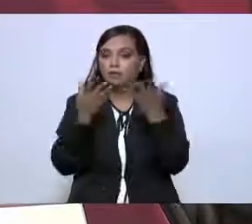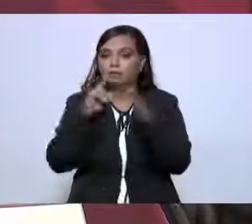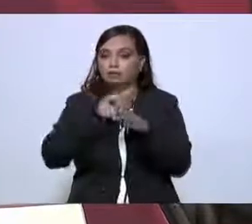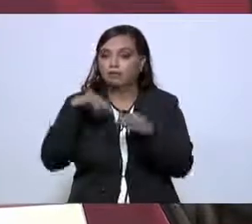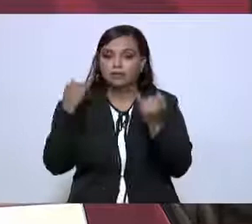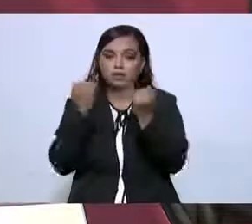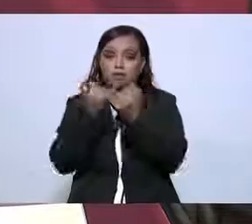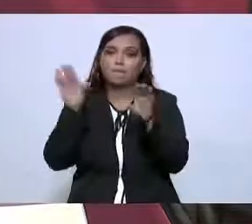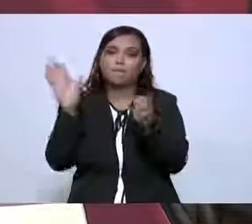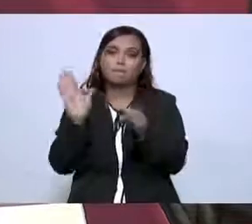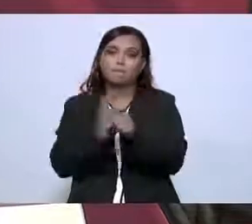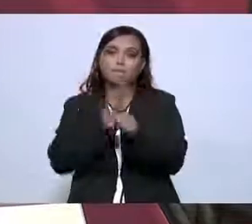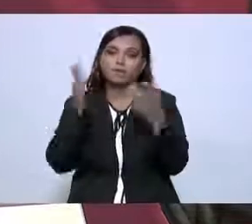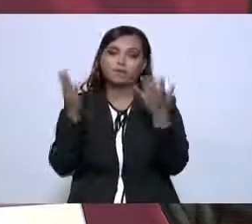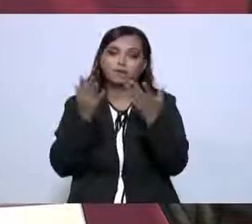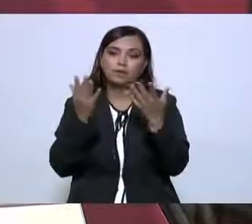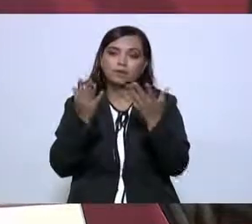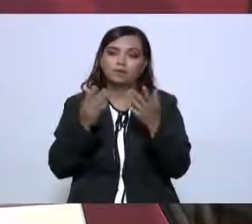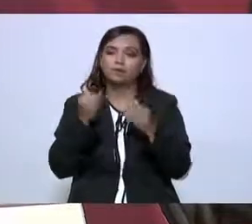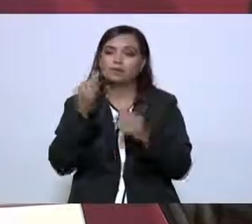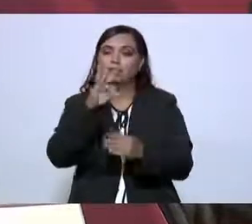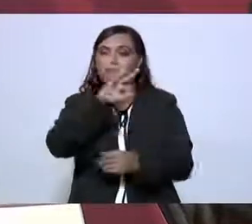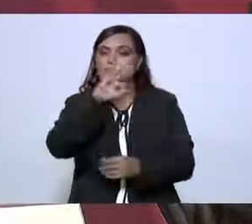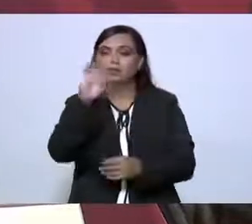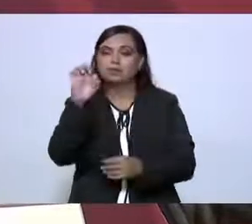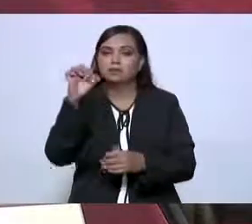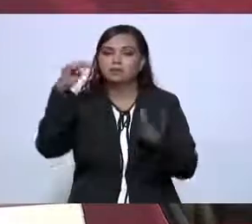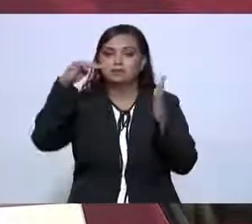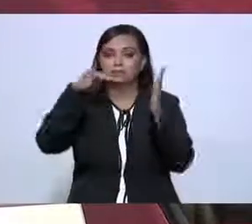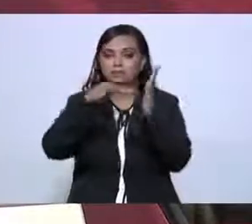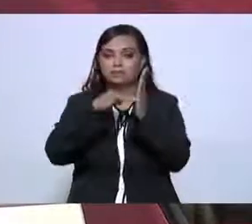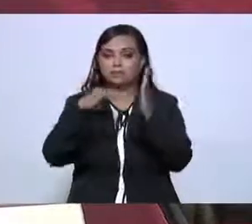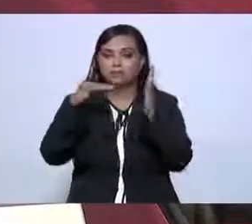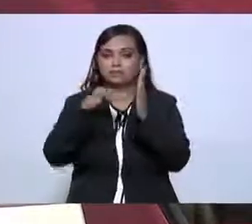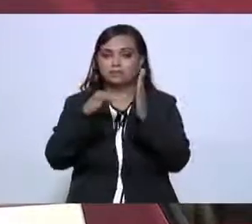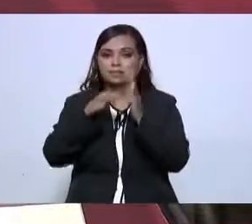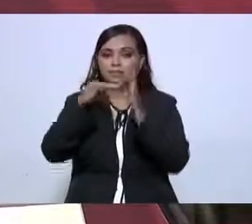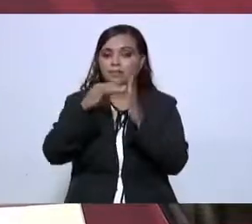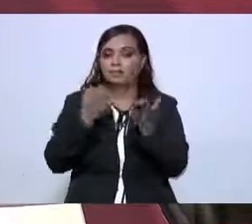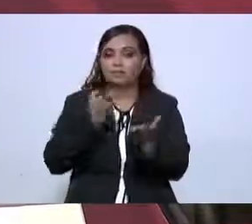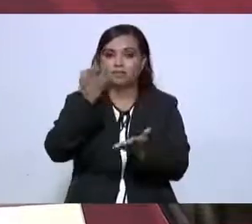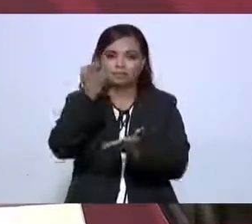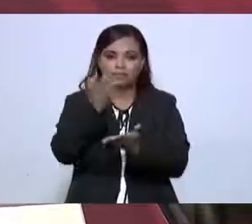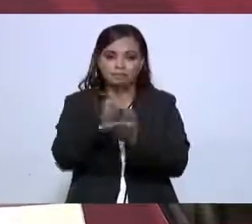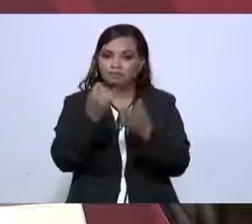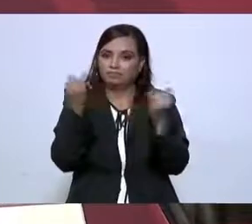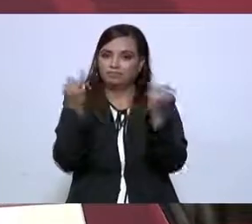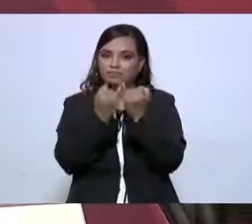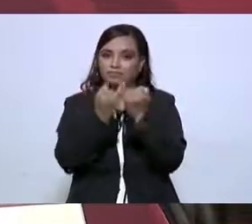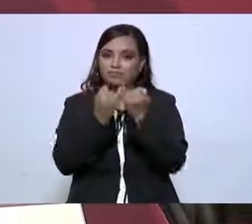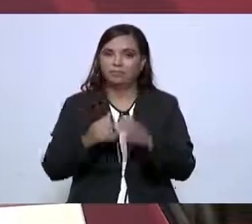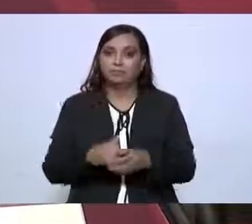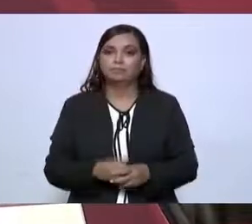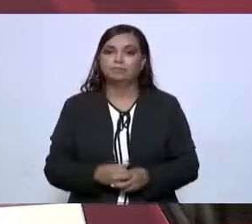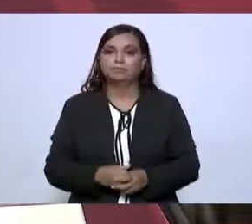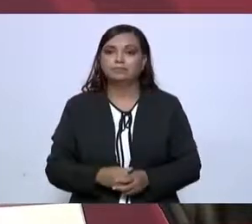significando 300 mil millones de pesos. Sí,